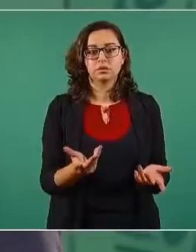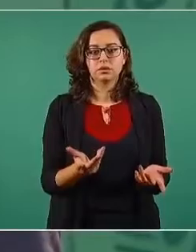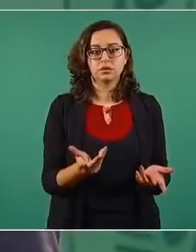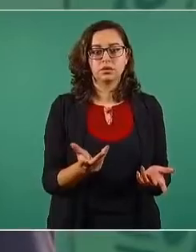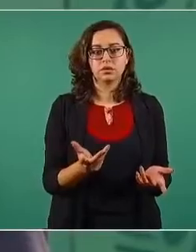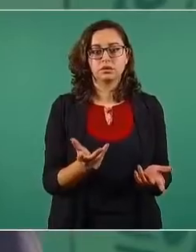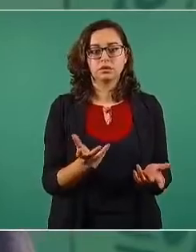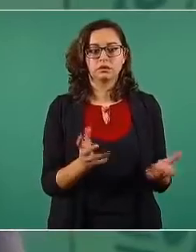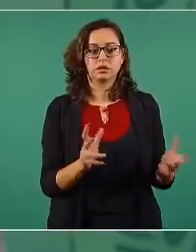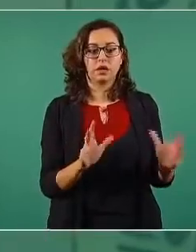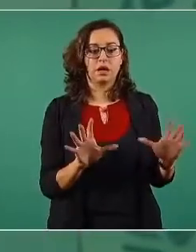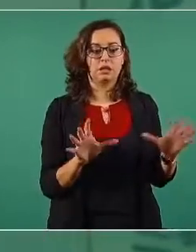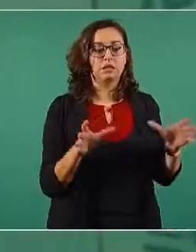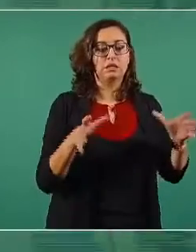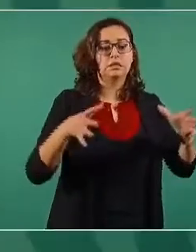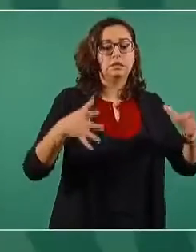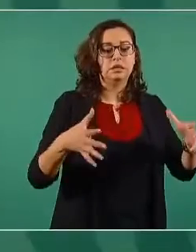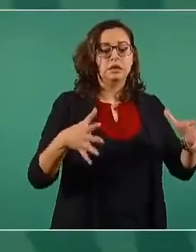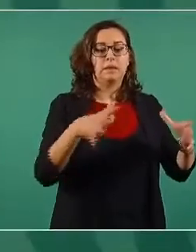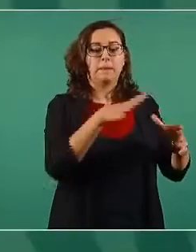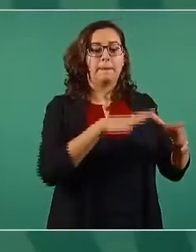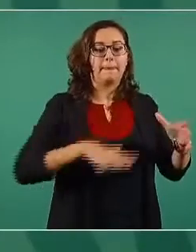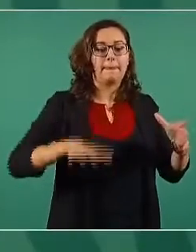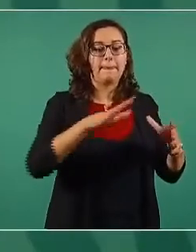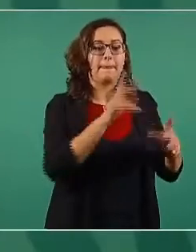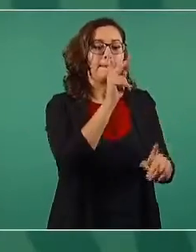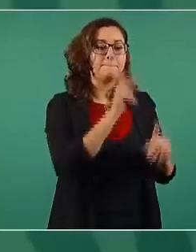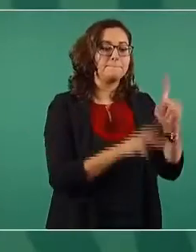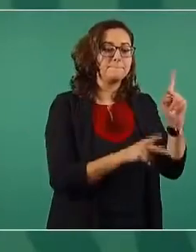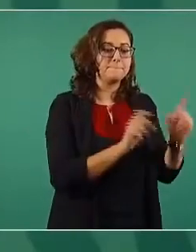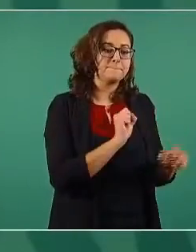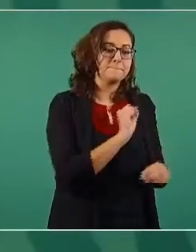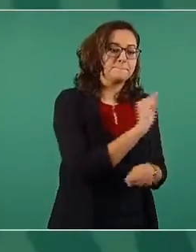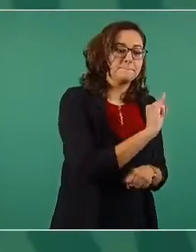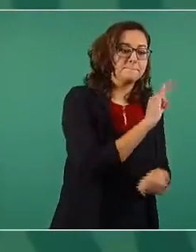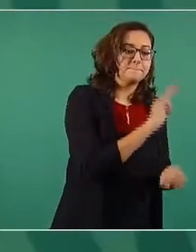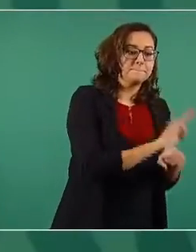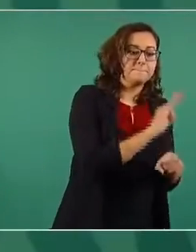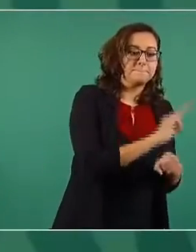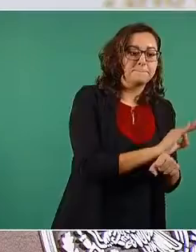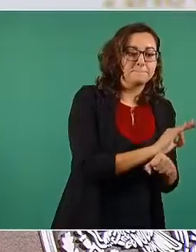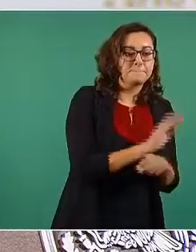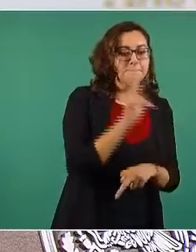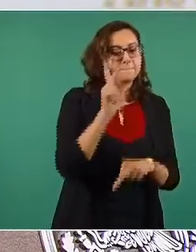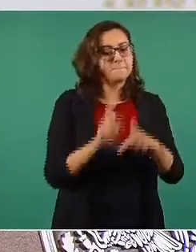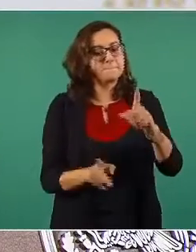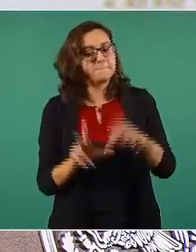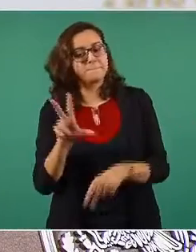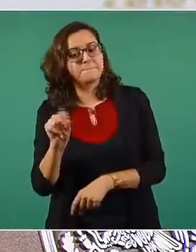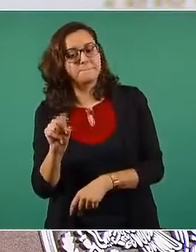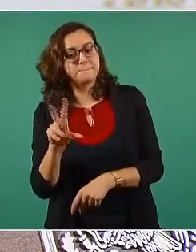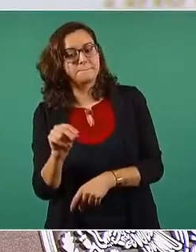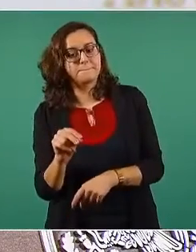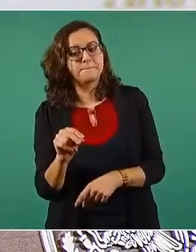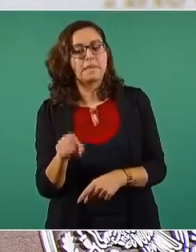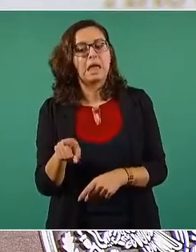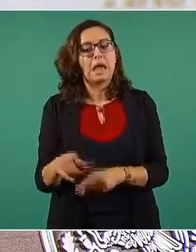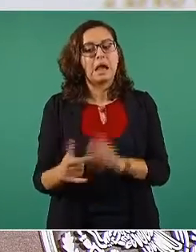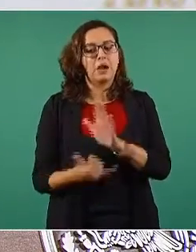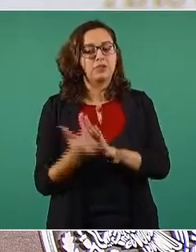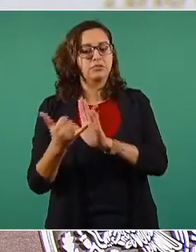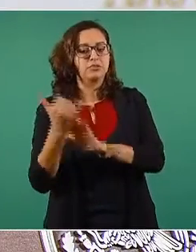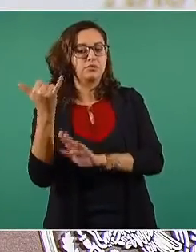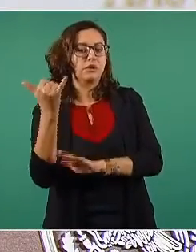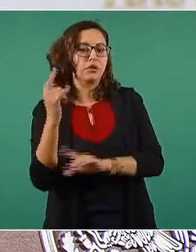áreas de la sierra para proyectos